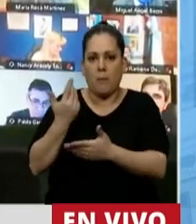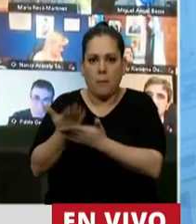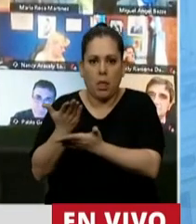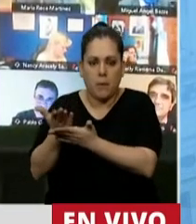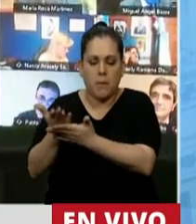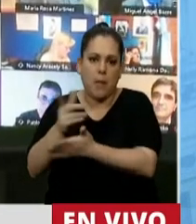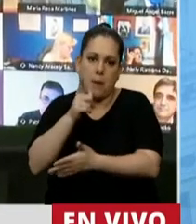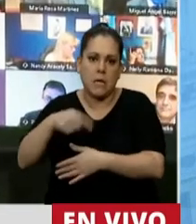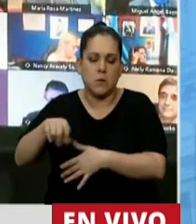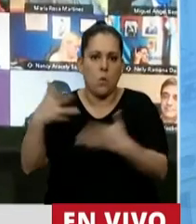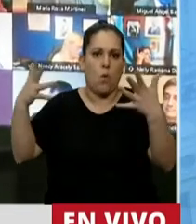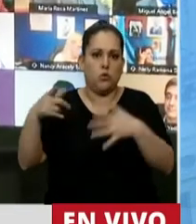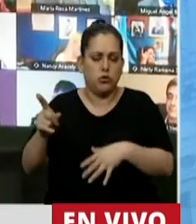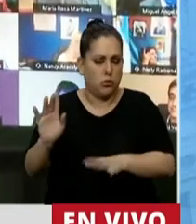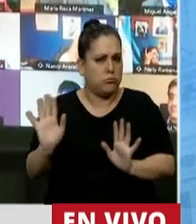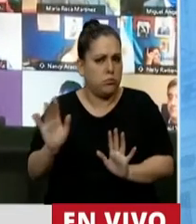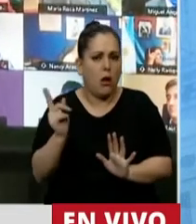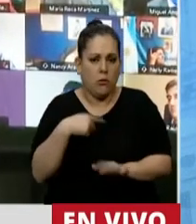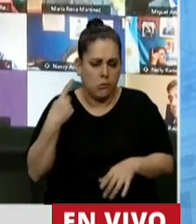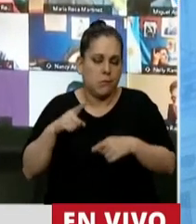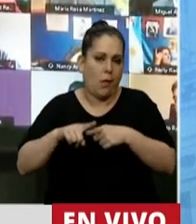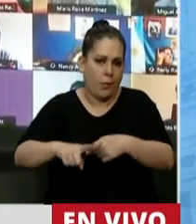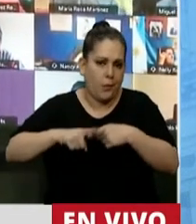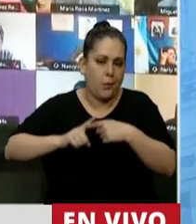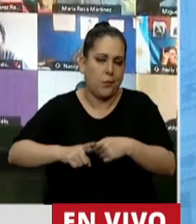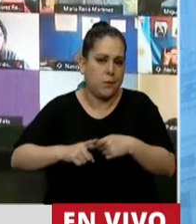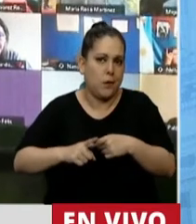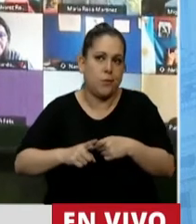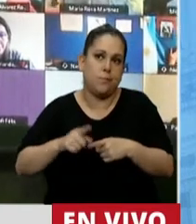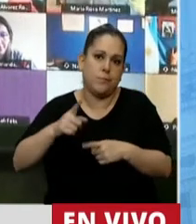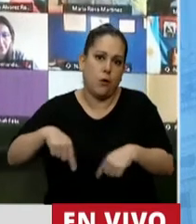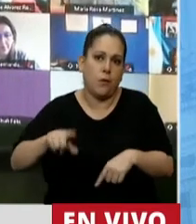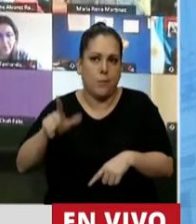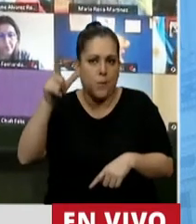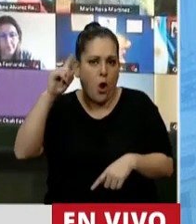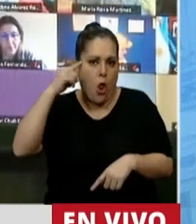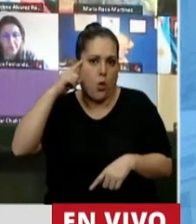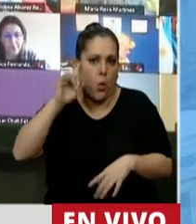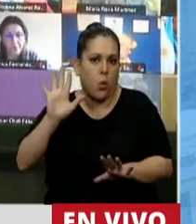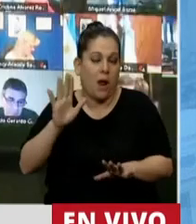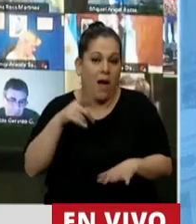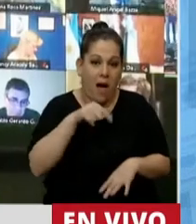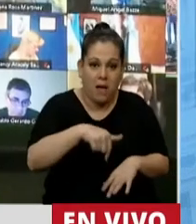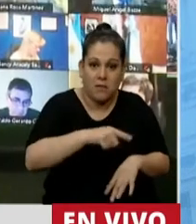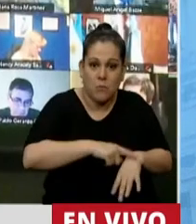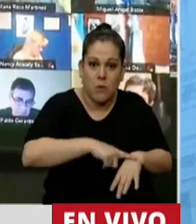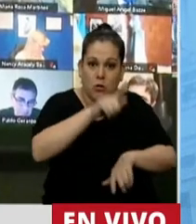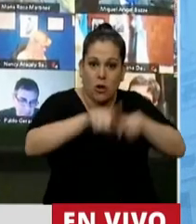Mientras tanto, nosotros seguimos discutiendo estas locuras y en sus casas hay argentinos